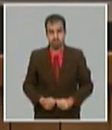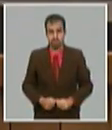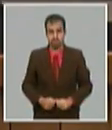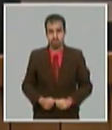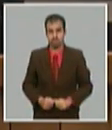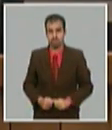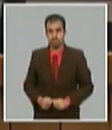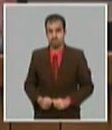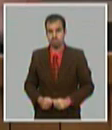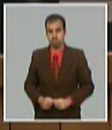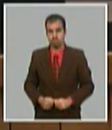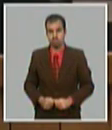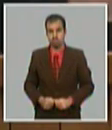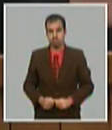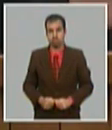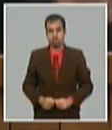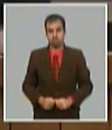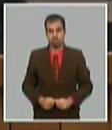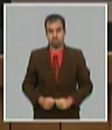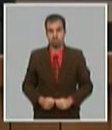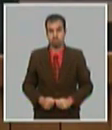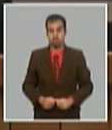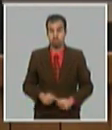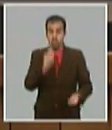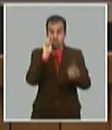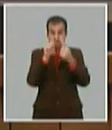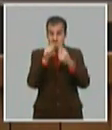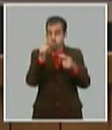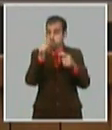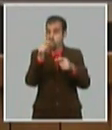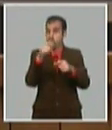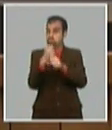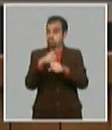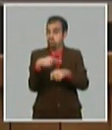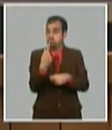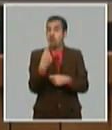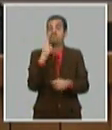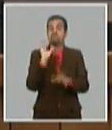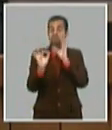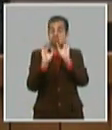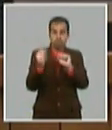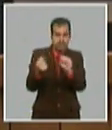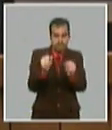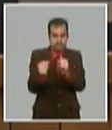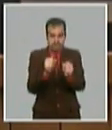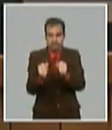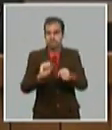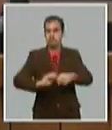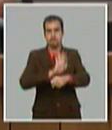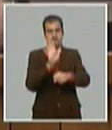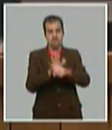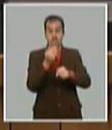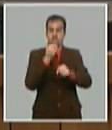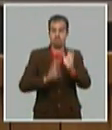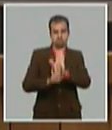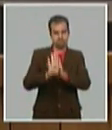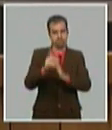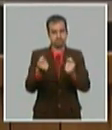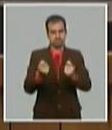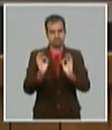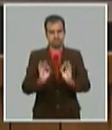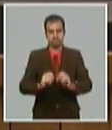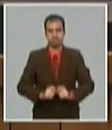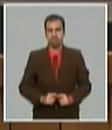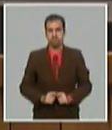entonces la prioridad está en el control de la pandemia y en la recuperación gradual de la actividad económica ¿qué debemos entonces